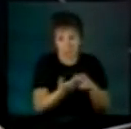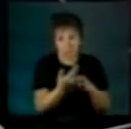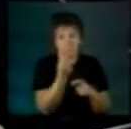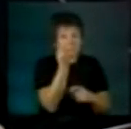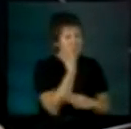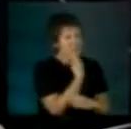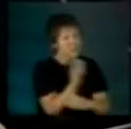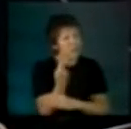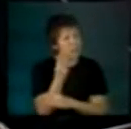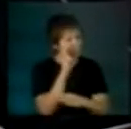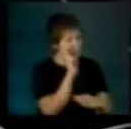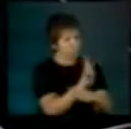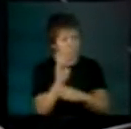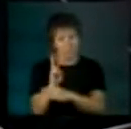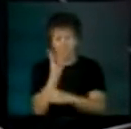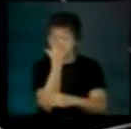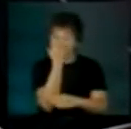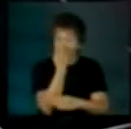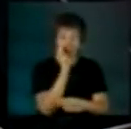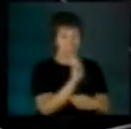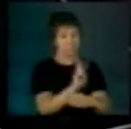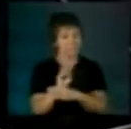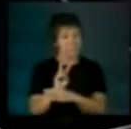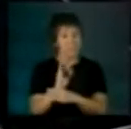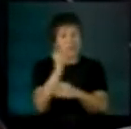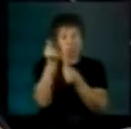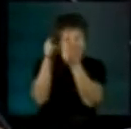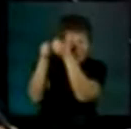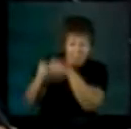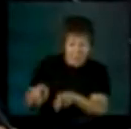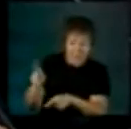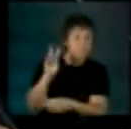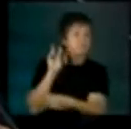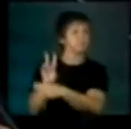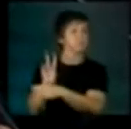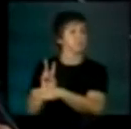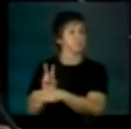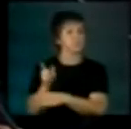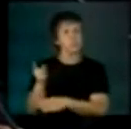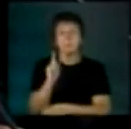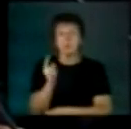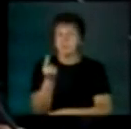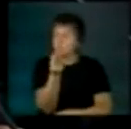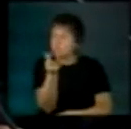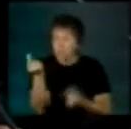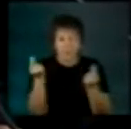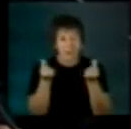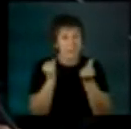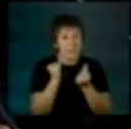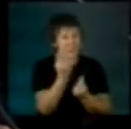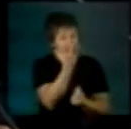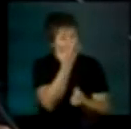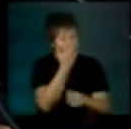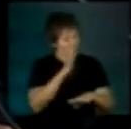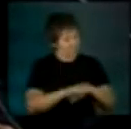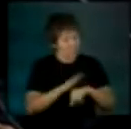gasto serios en el manejo de los déficits serios en la política monetaria y más que serio